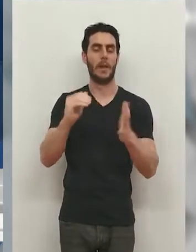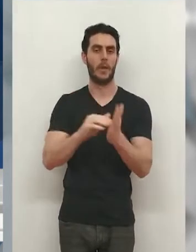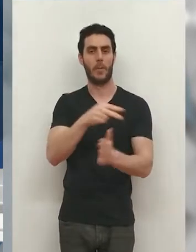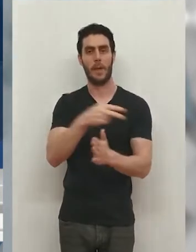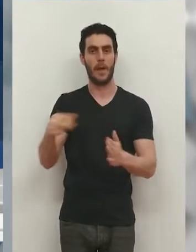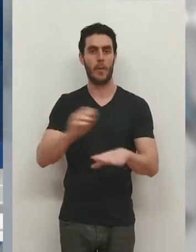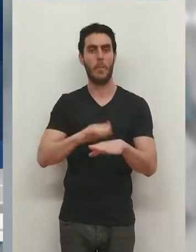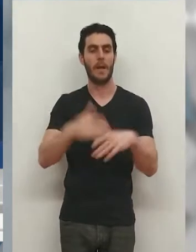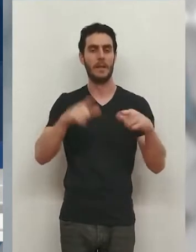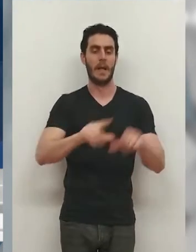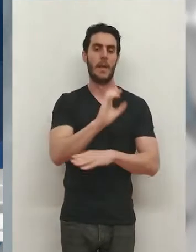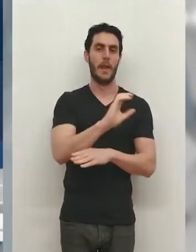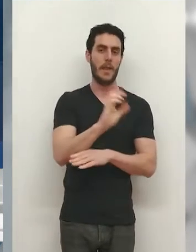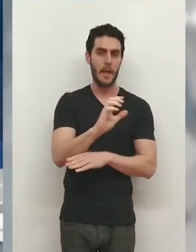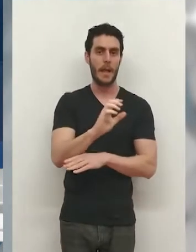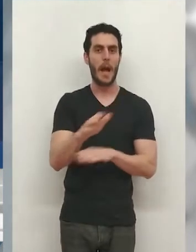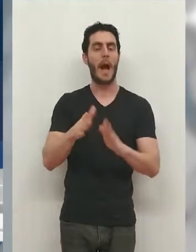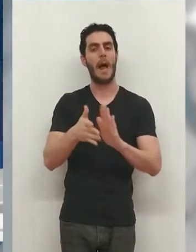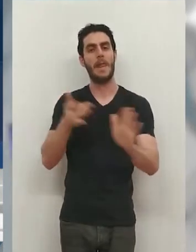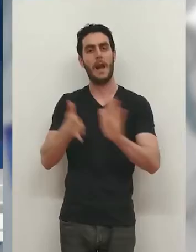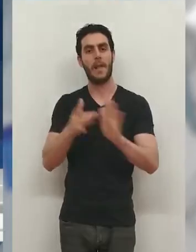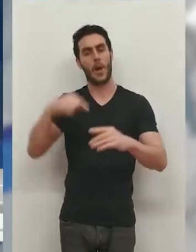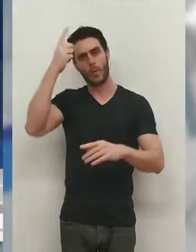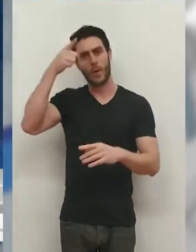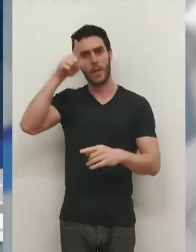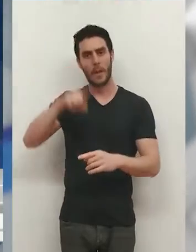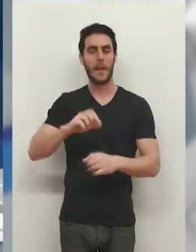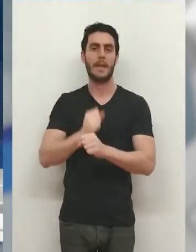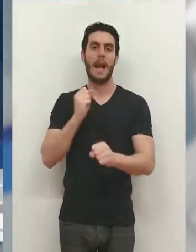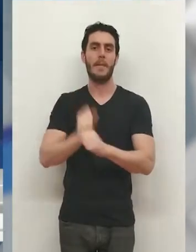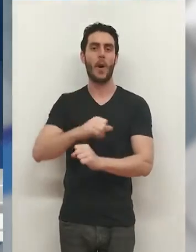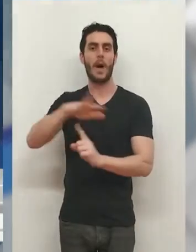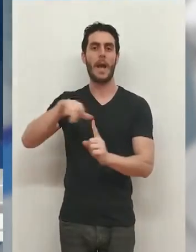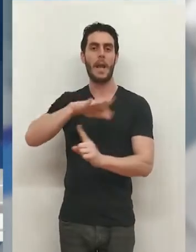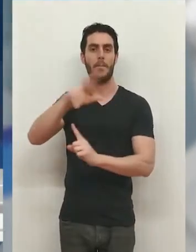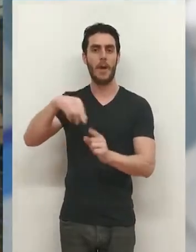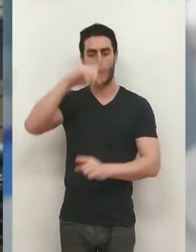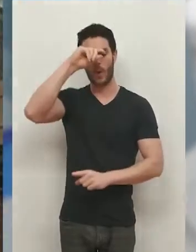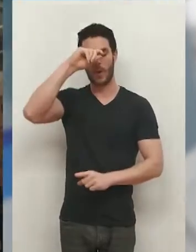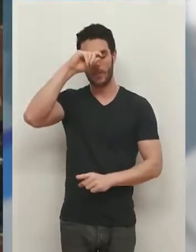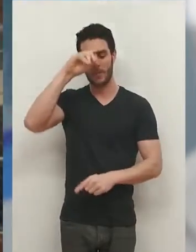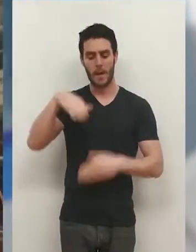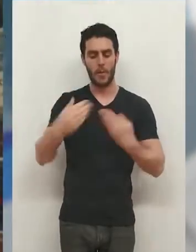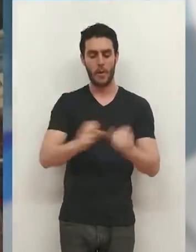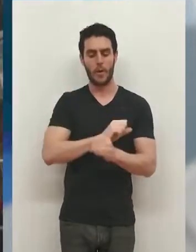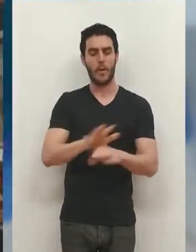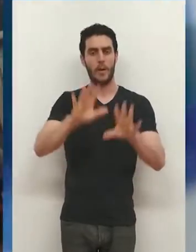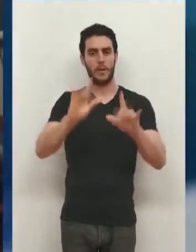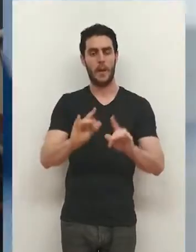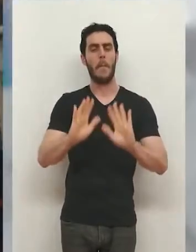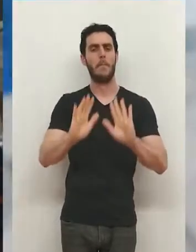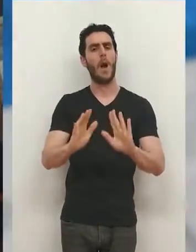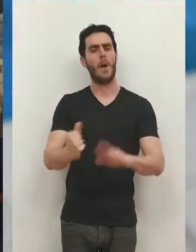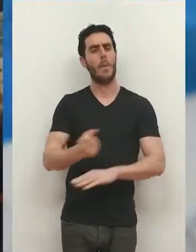700.000 euros para salas de cine, aceleradoras culturales y acciones en el medio rural. A pesar de la pandemia,